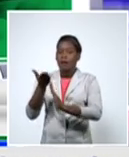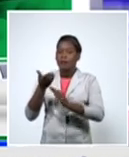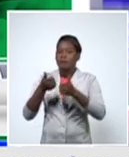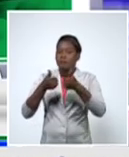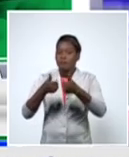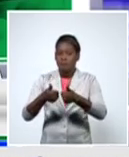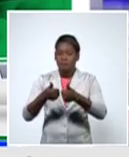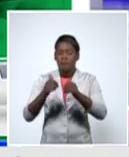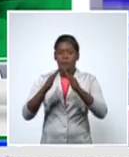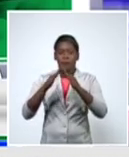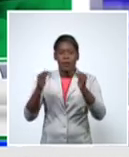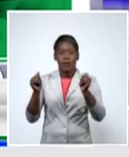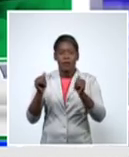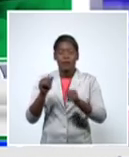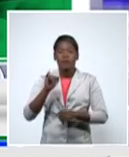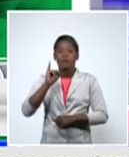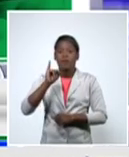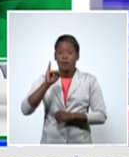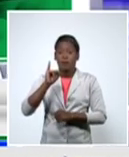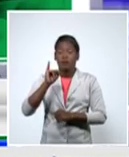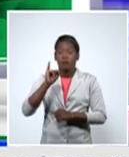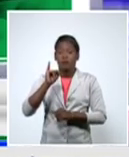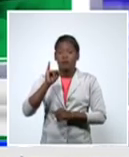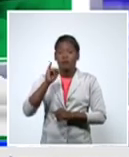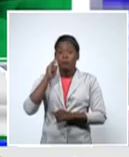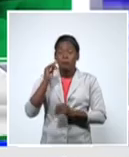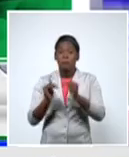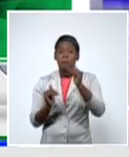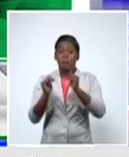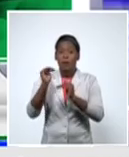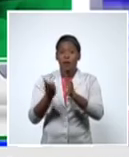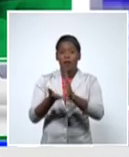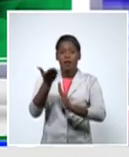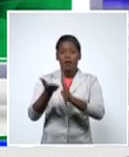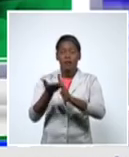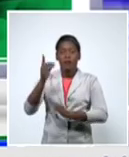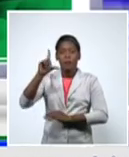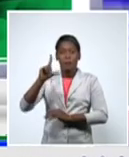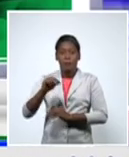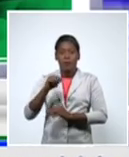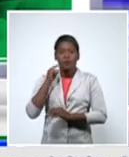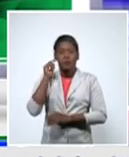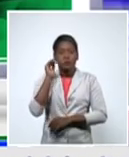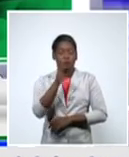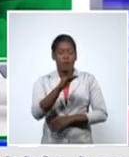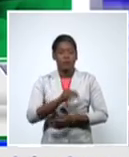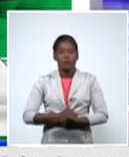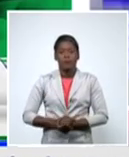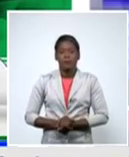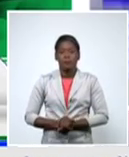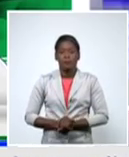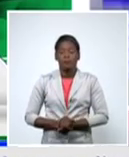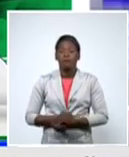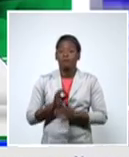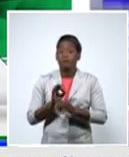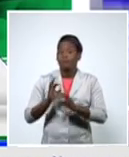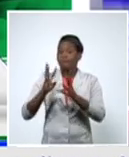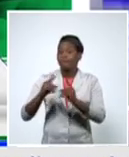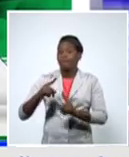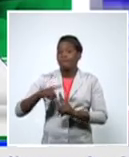el número de casos confirmados y con estas 768 altas ayer pues se acumulan ya